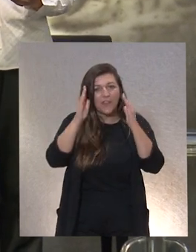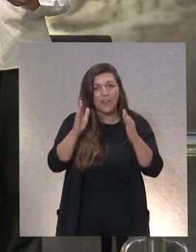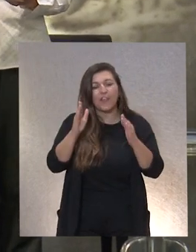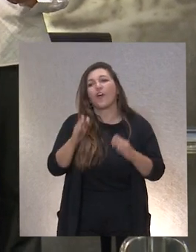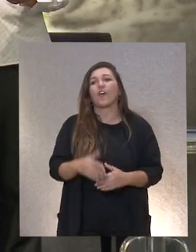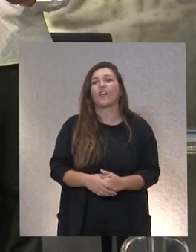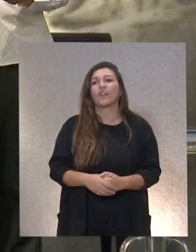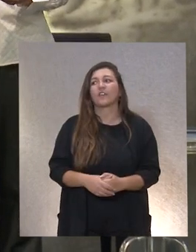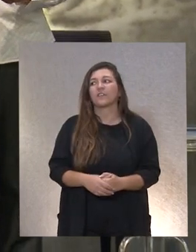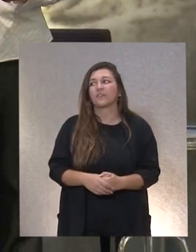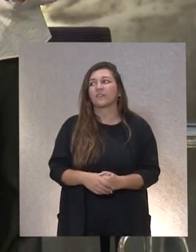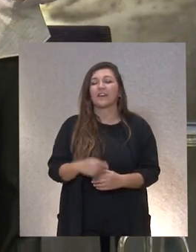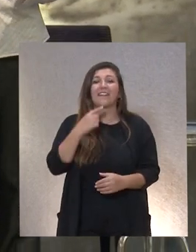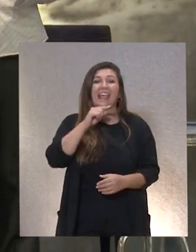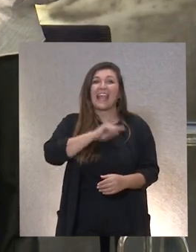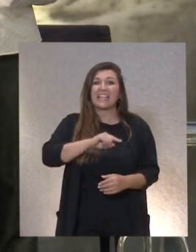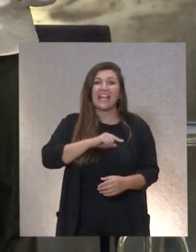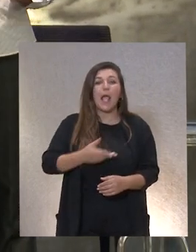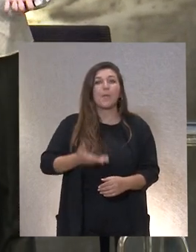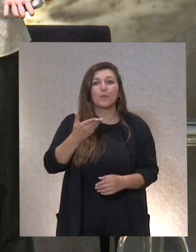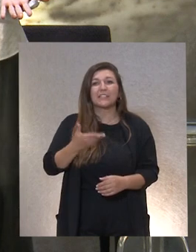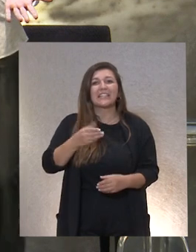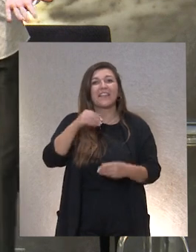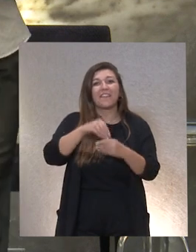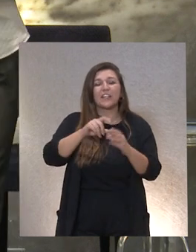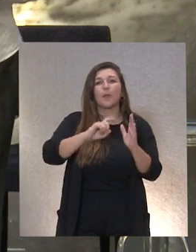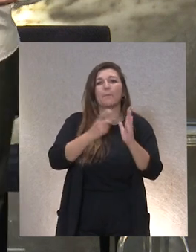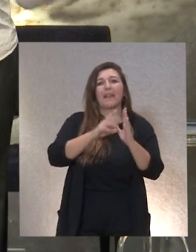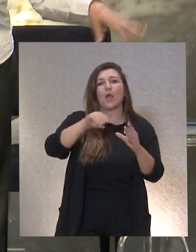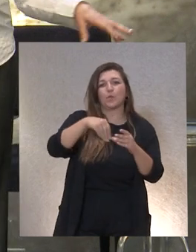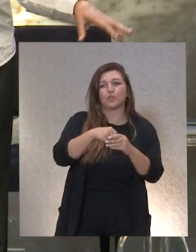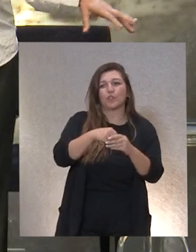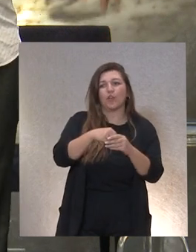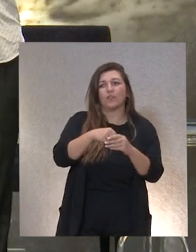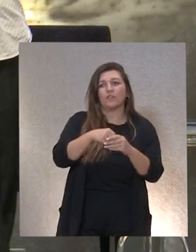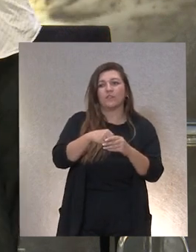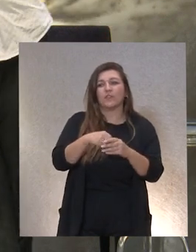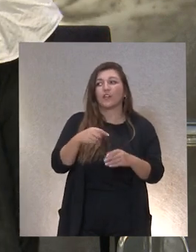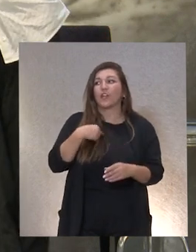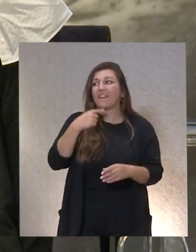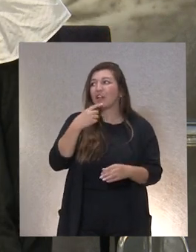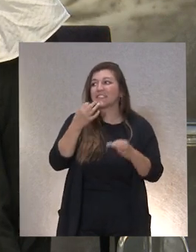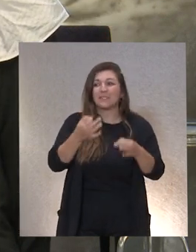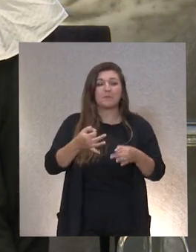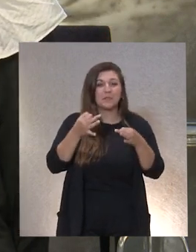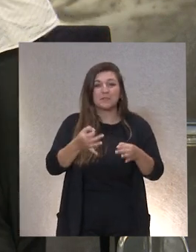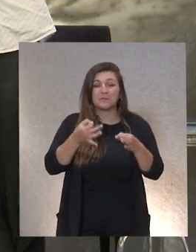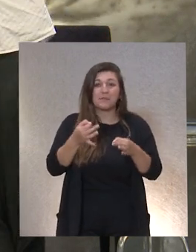luchar para que la ética siempre sea importante en plena inclusión os diría hasta siempre pero como tenemos